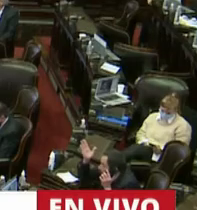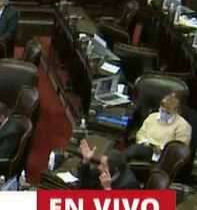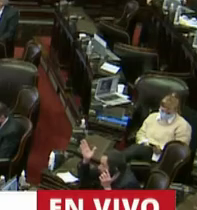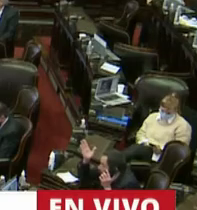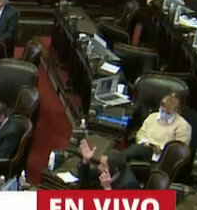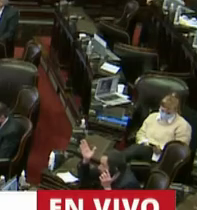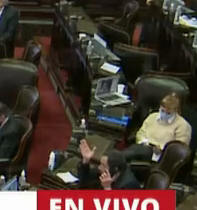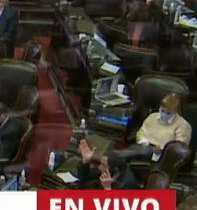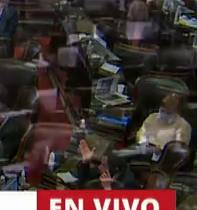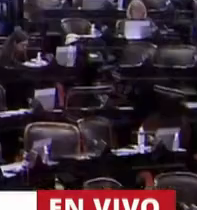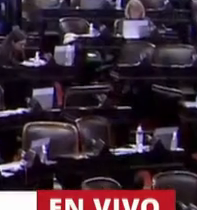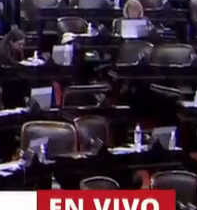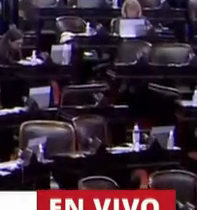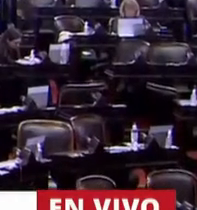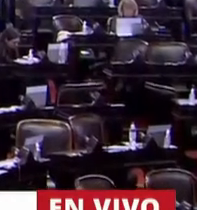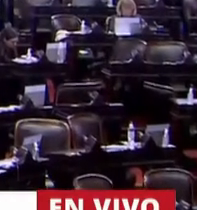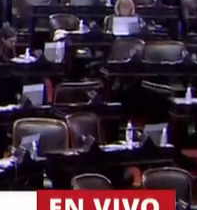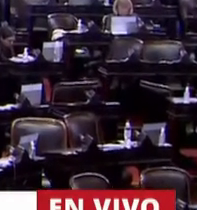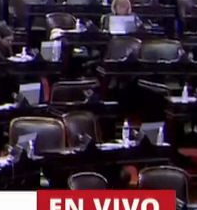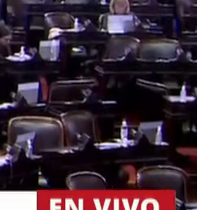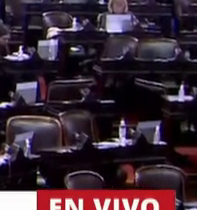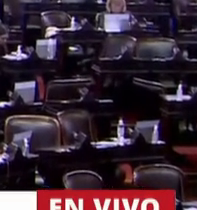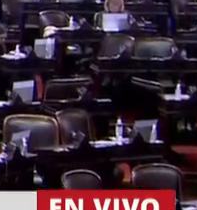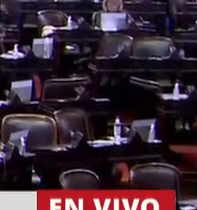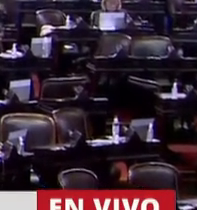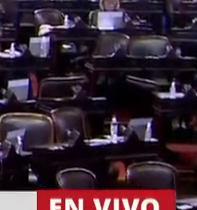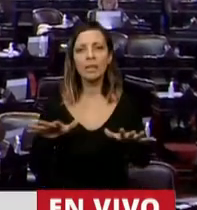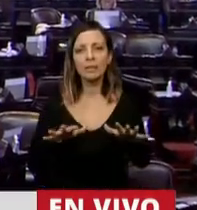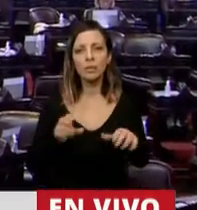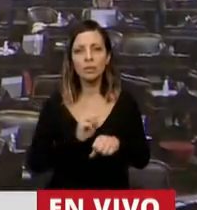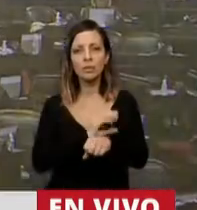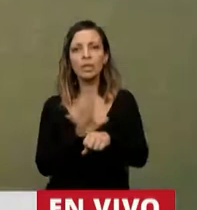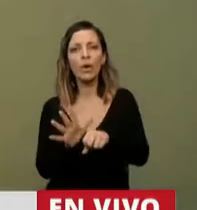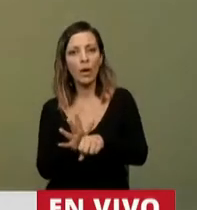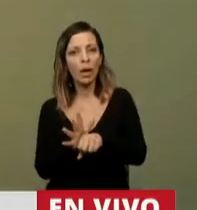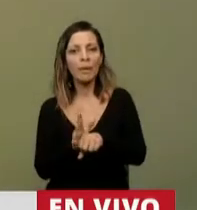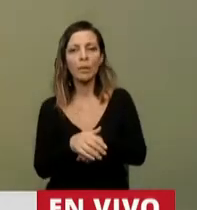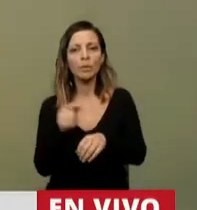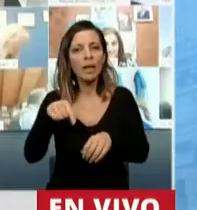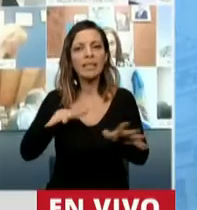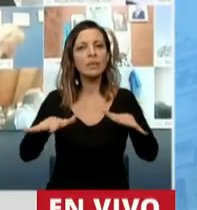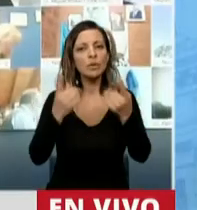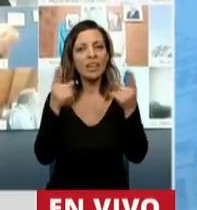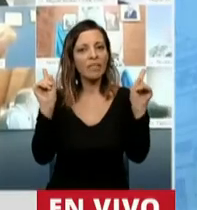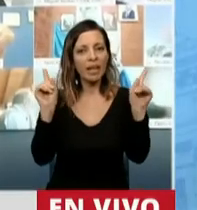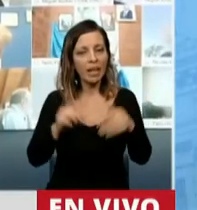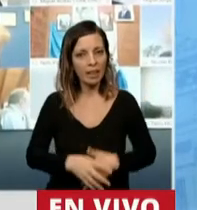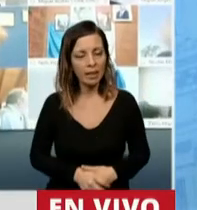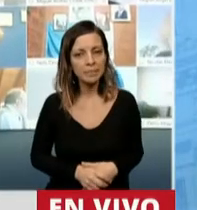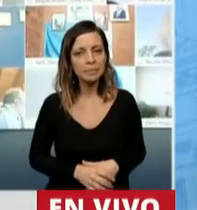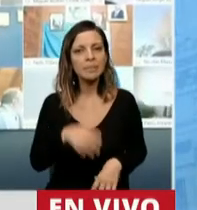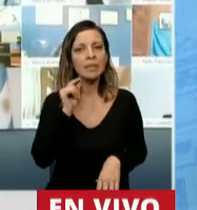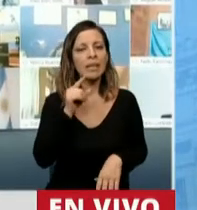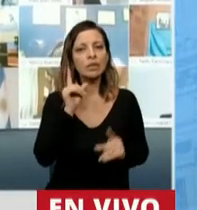El contexto de la pandemia ha generado una crisis sin precedentes y distinta a cualquier otra, por ende también eso